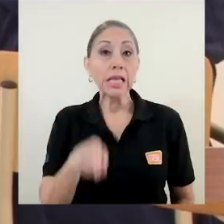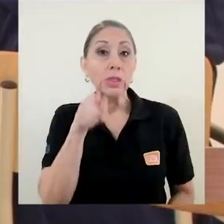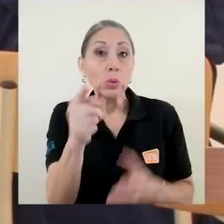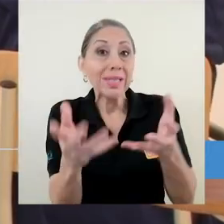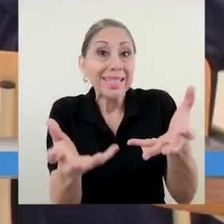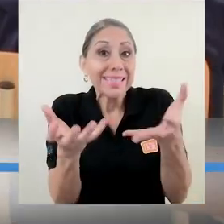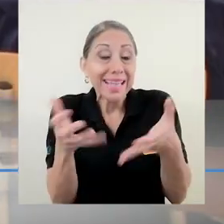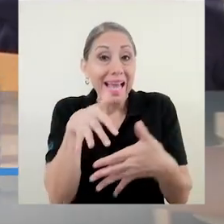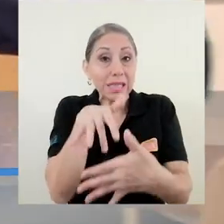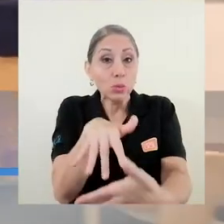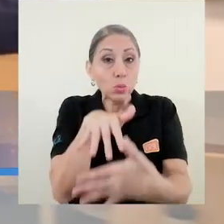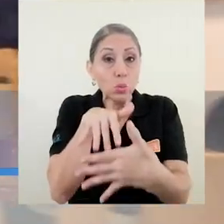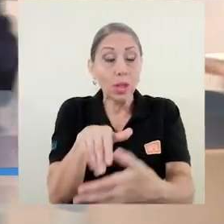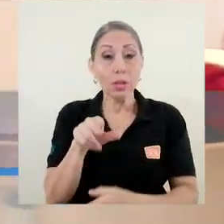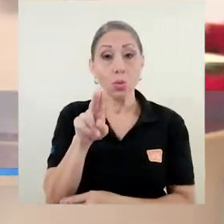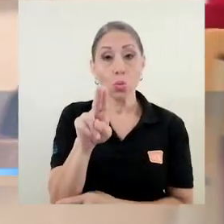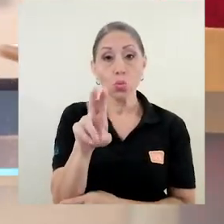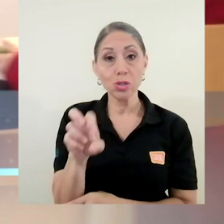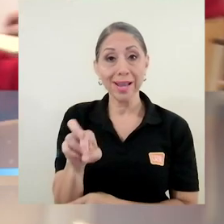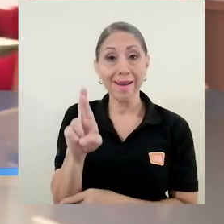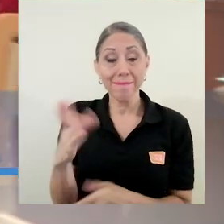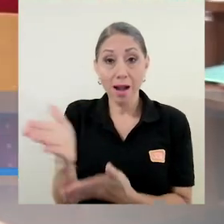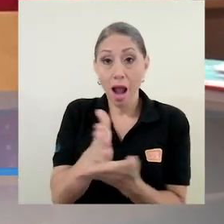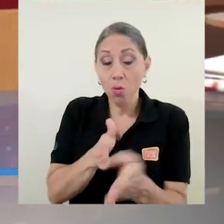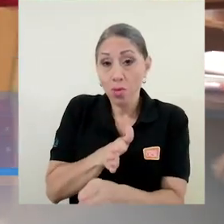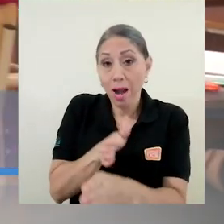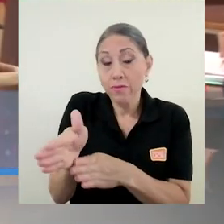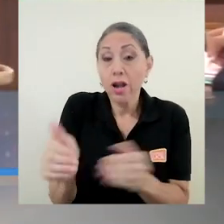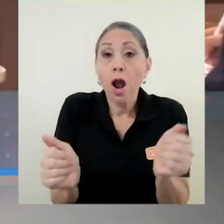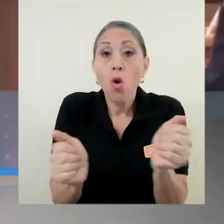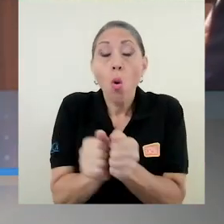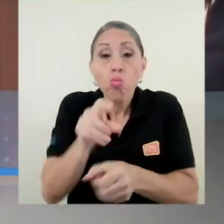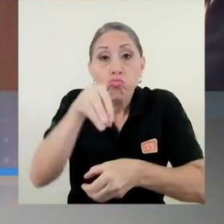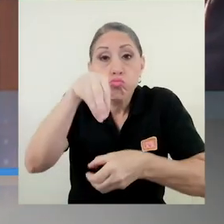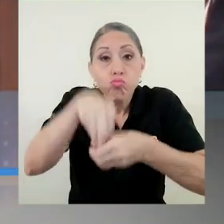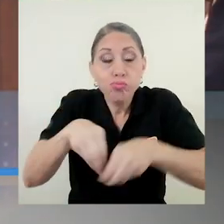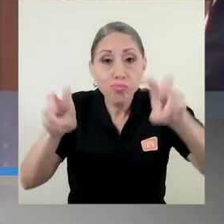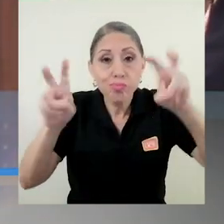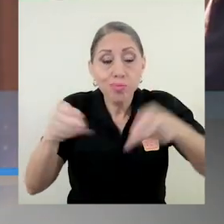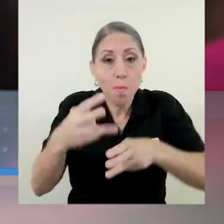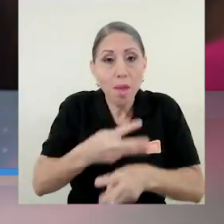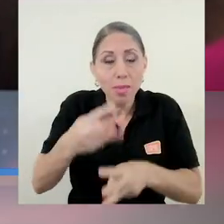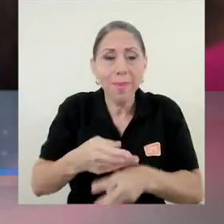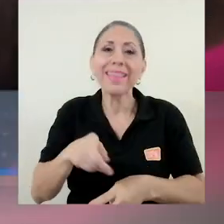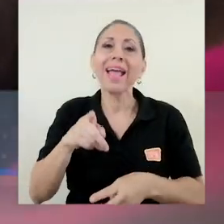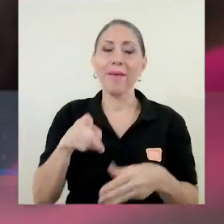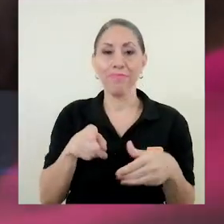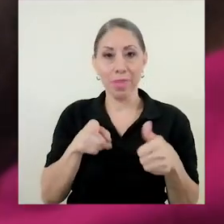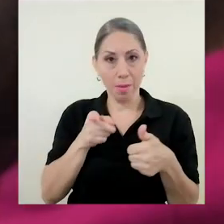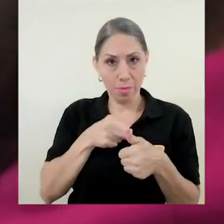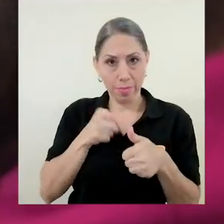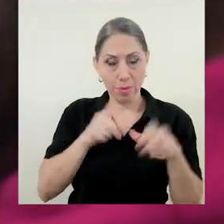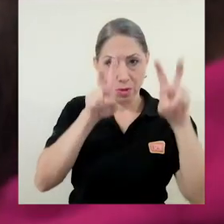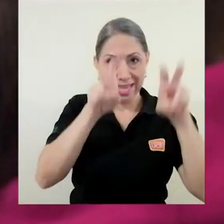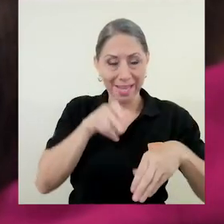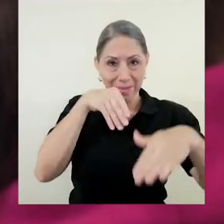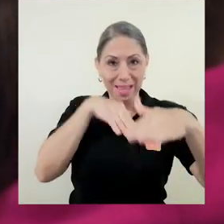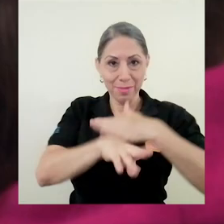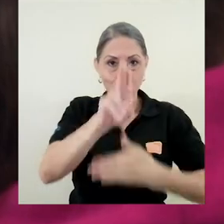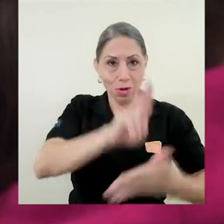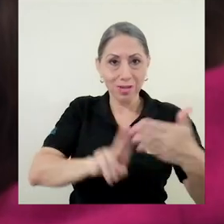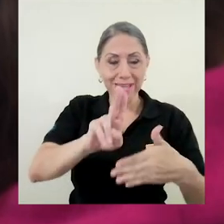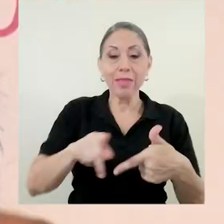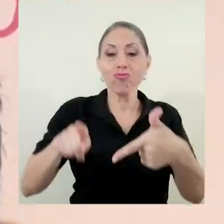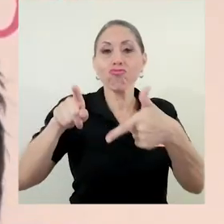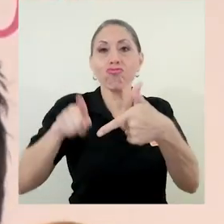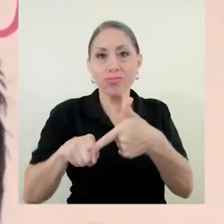Si usted desea estudiar en la UCR alguna carrera con contenido matemático, debe realizar, además del examen de